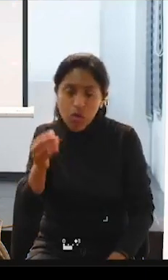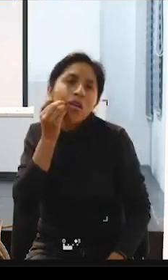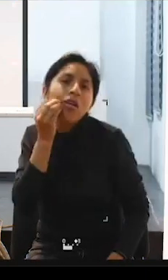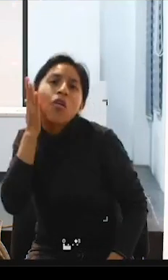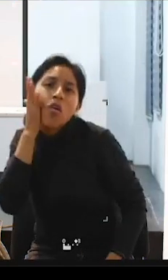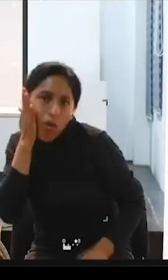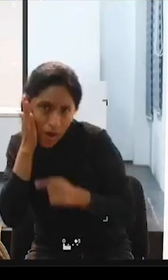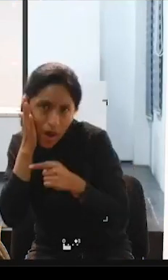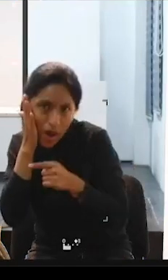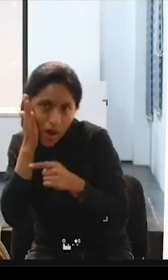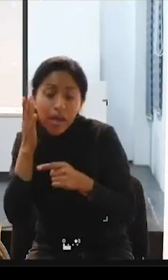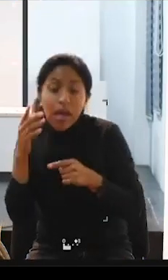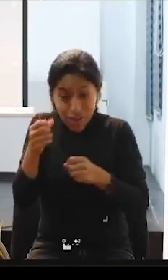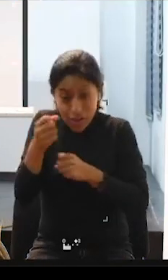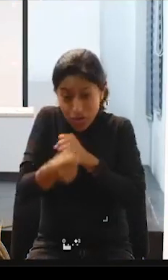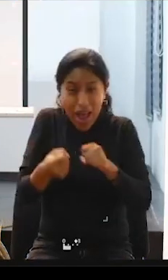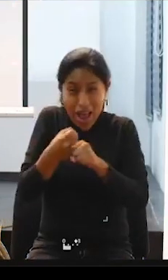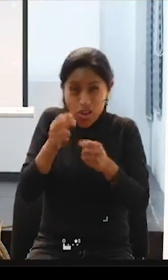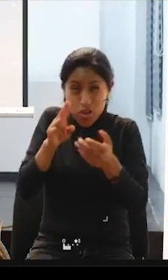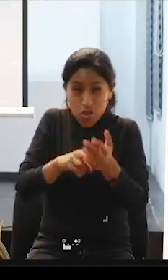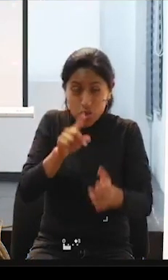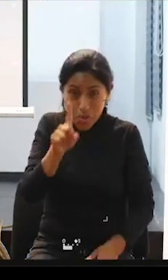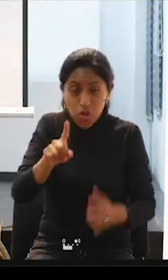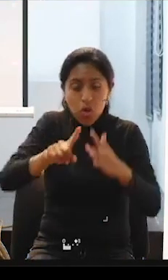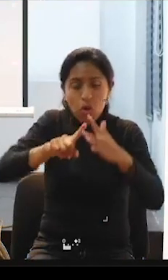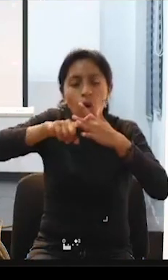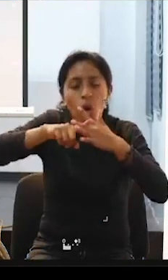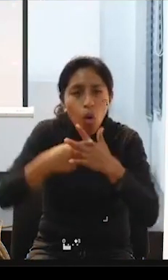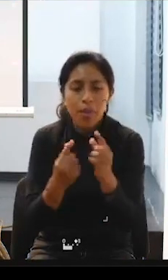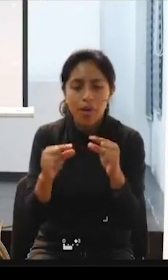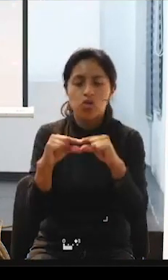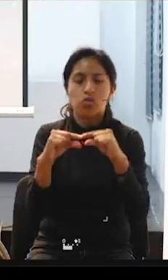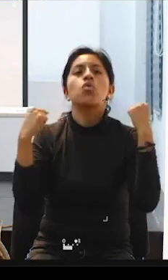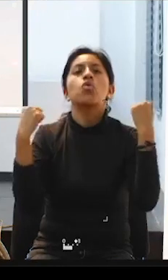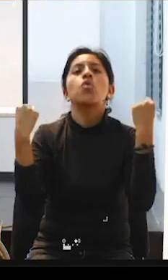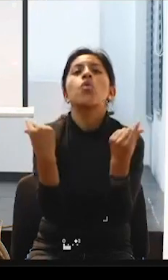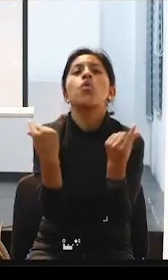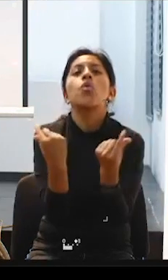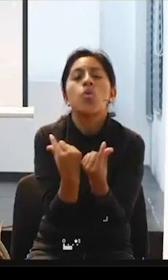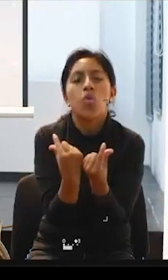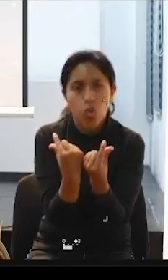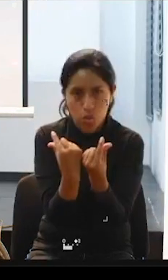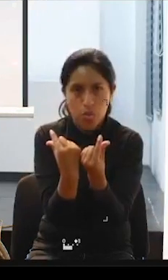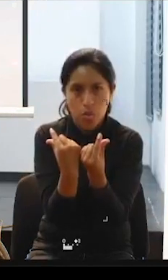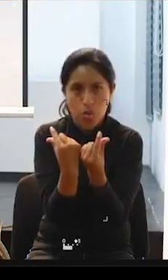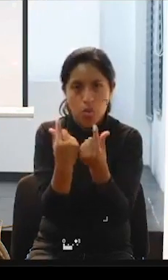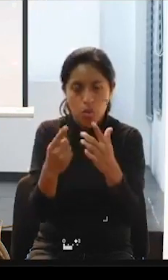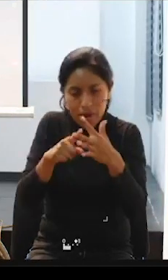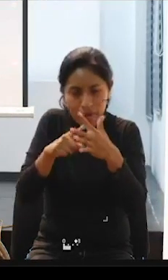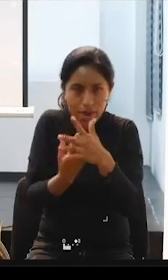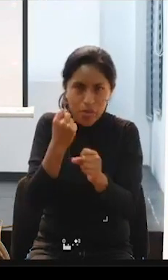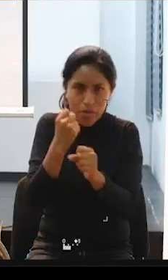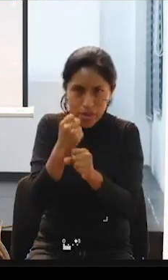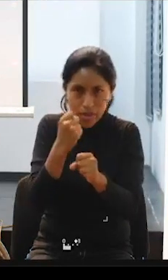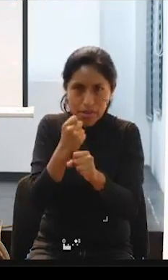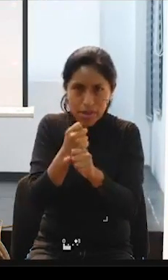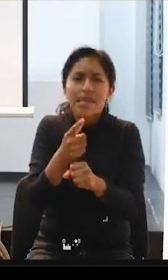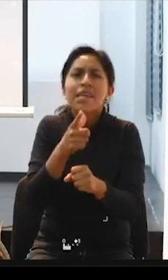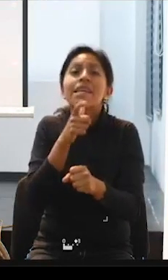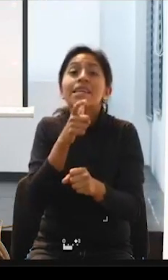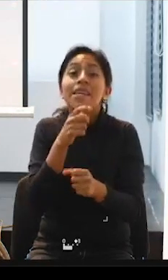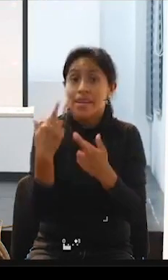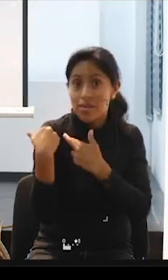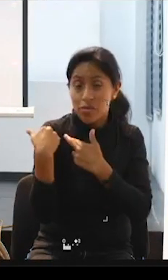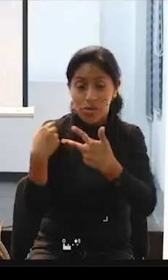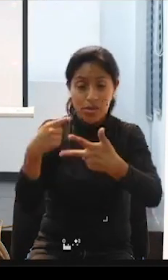reflexión, un grupo de trabajo, Yahoo Group, sí, Yahoo Group, lo abrieron tres personas, tres